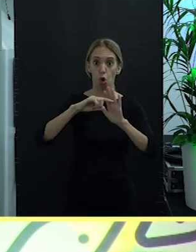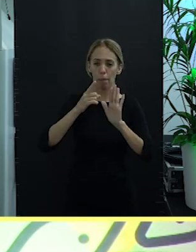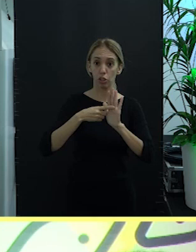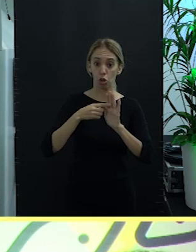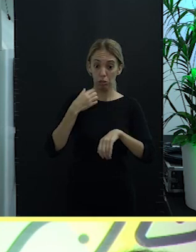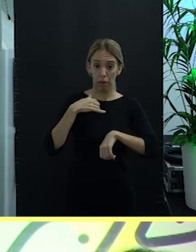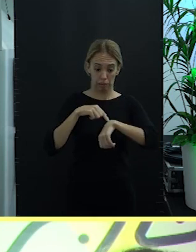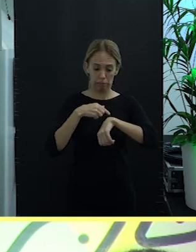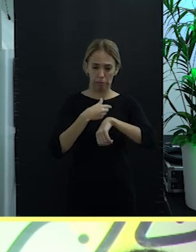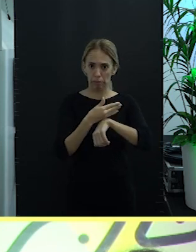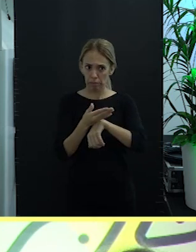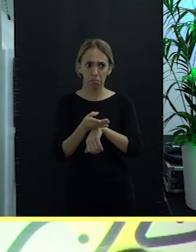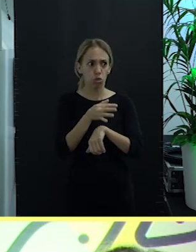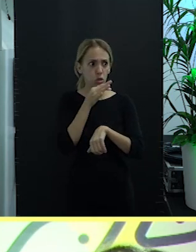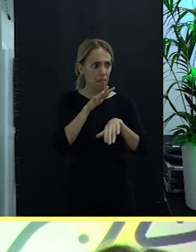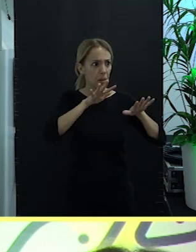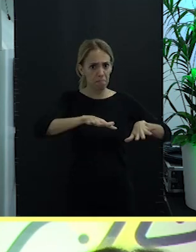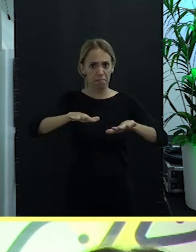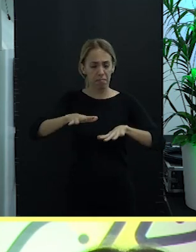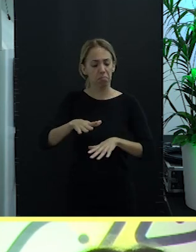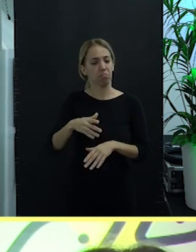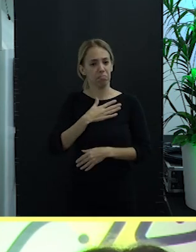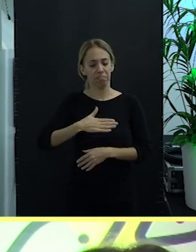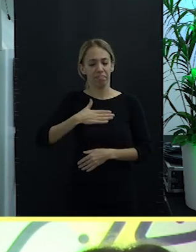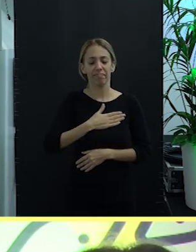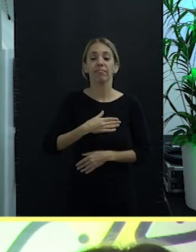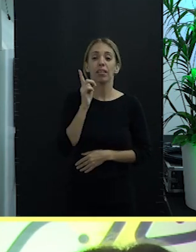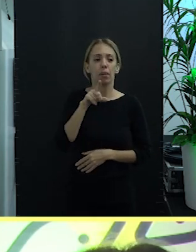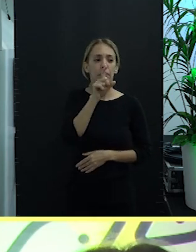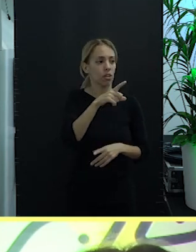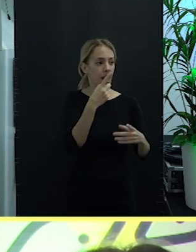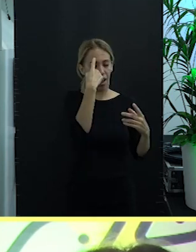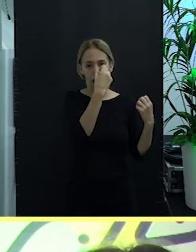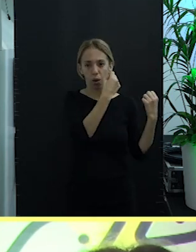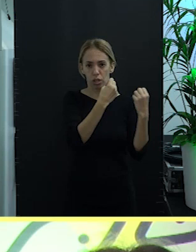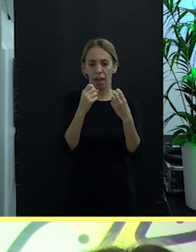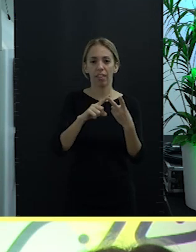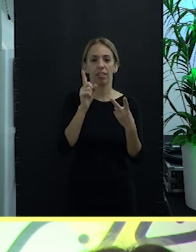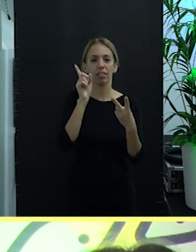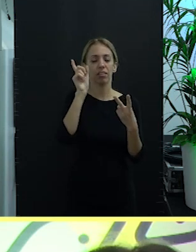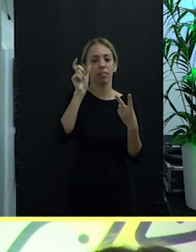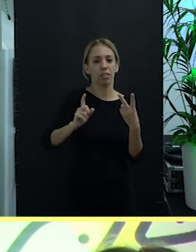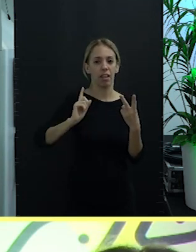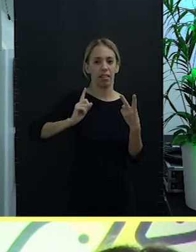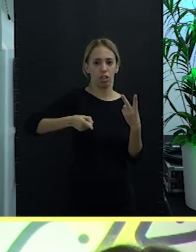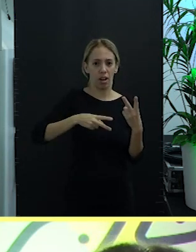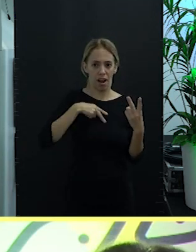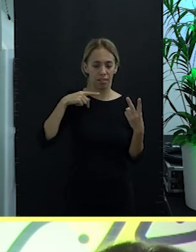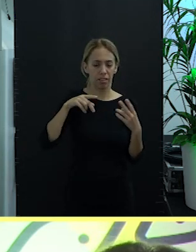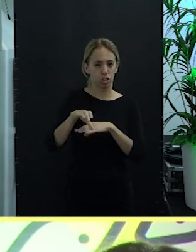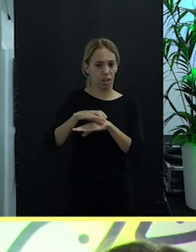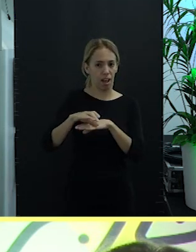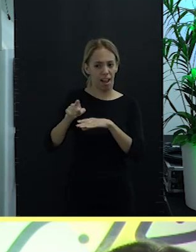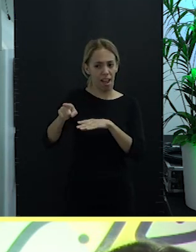horas de la tarde. agradecerles, bueno, a las autoridades, al director general de esta consejería que nos